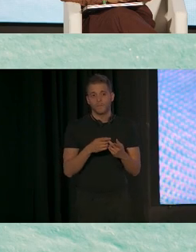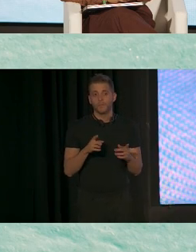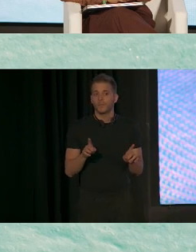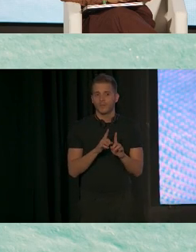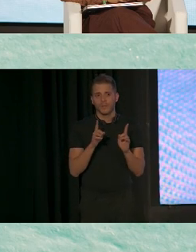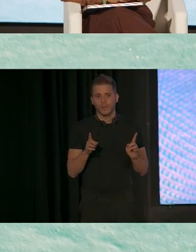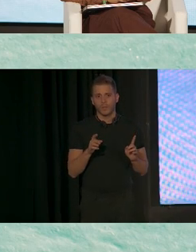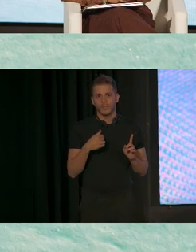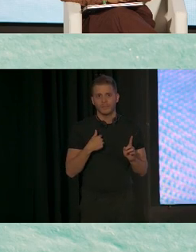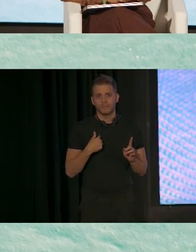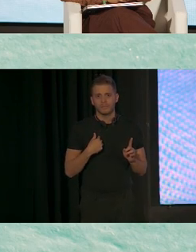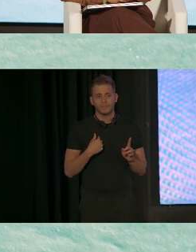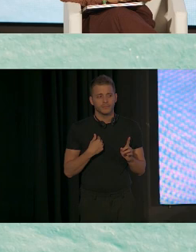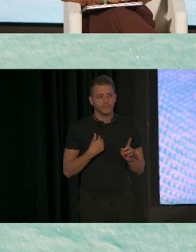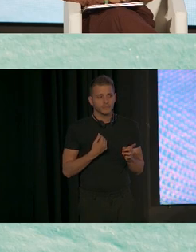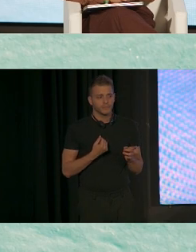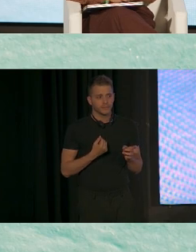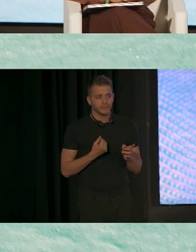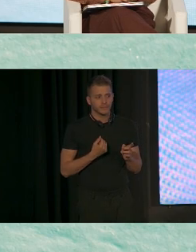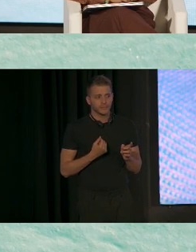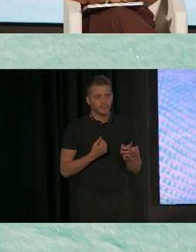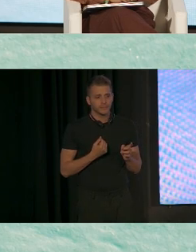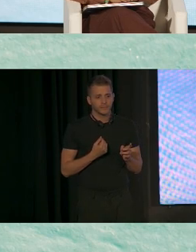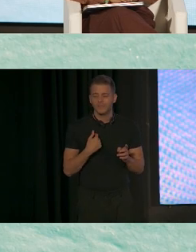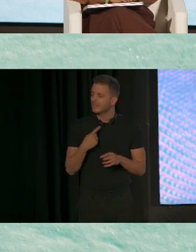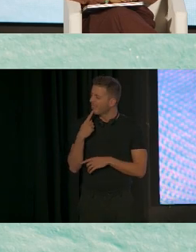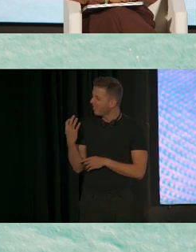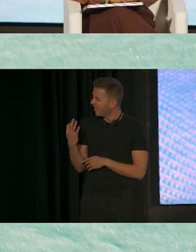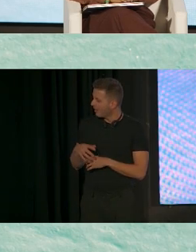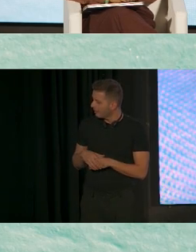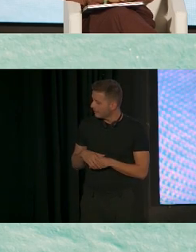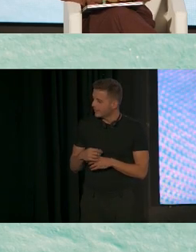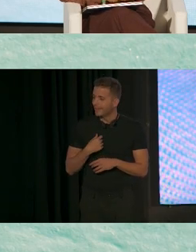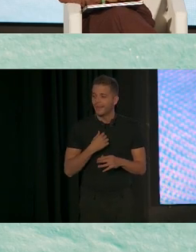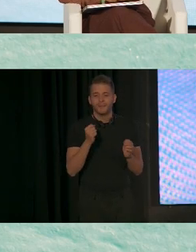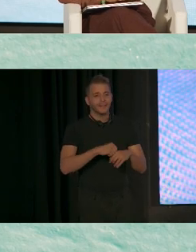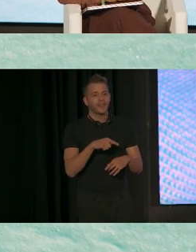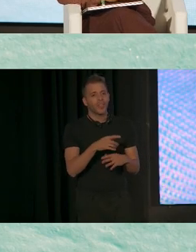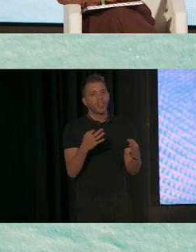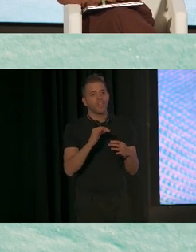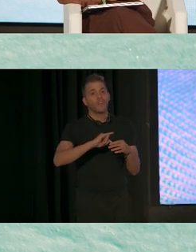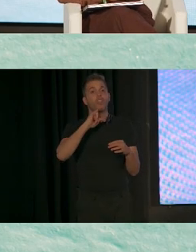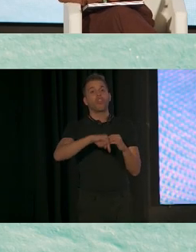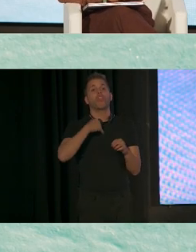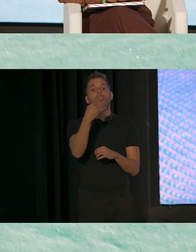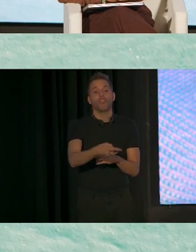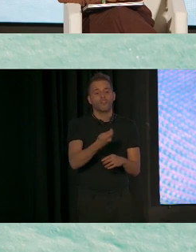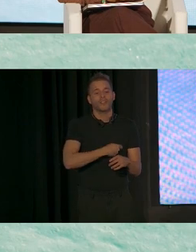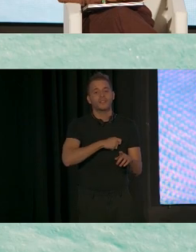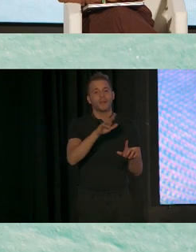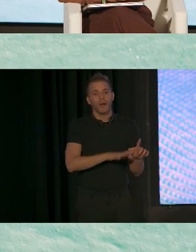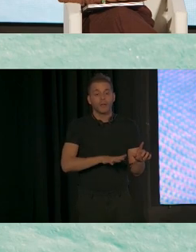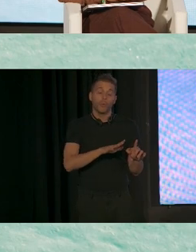duplicarse en todo el país